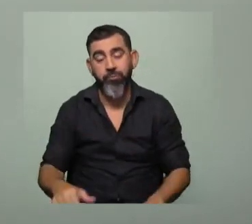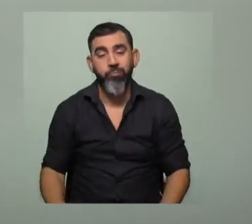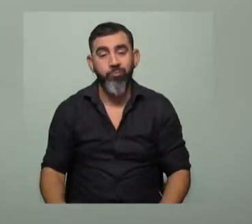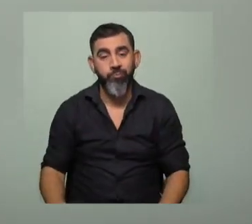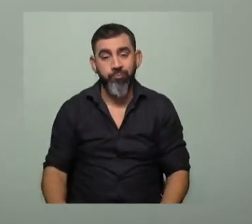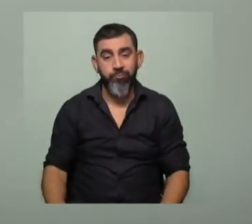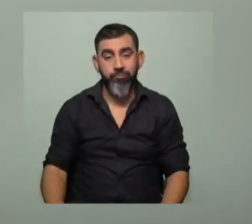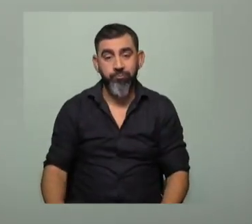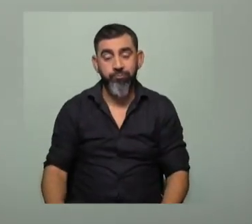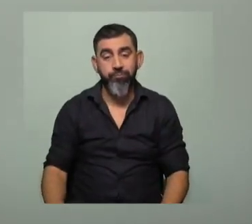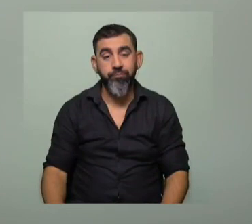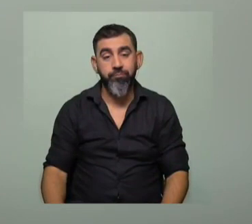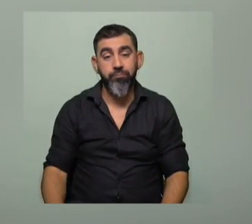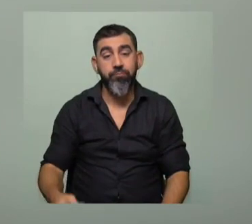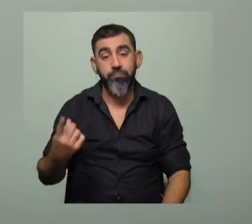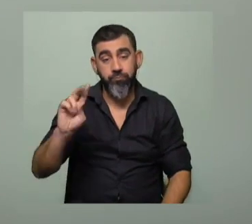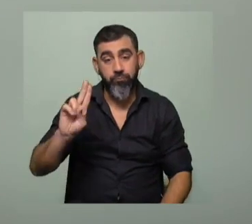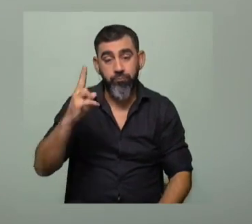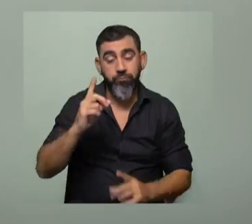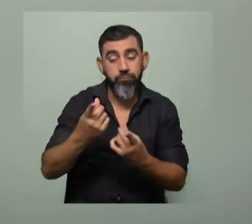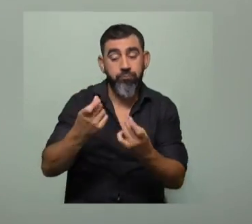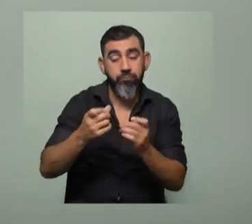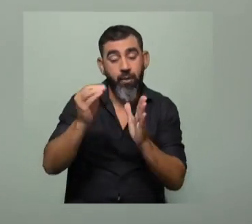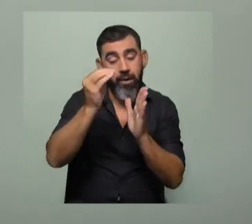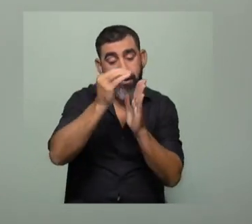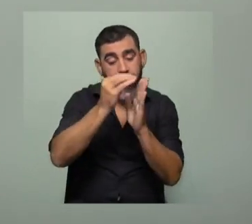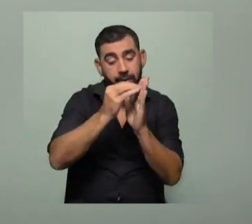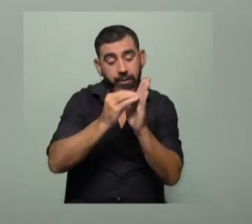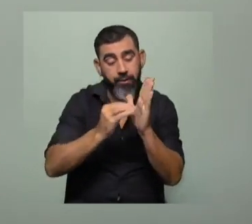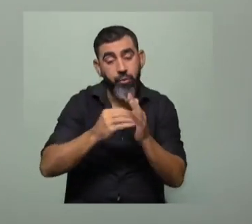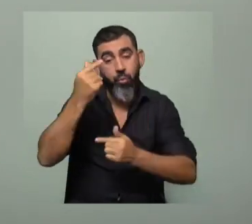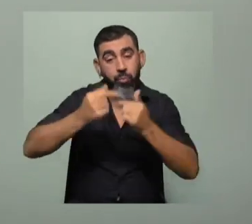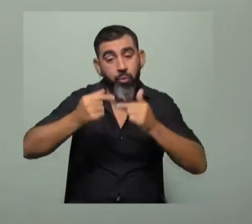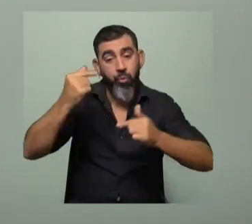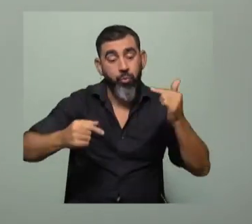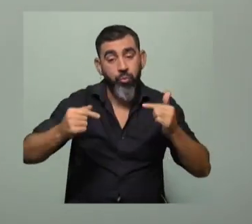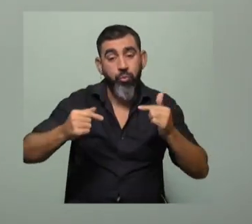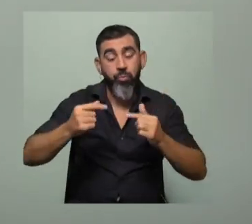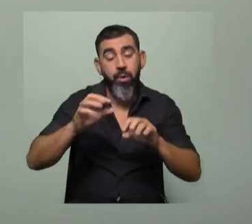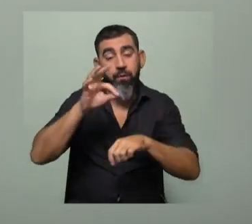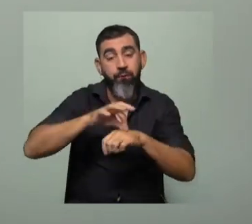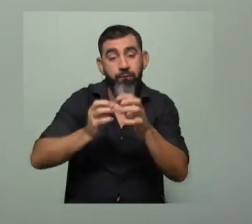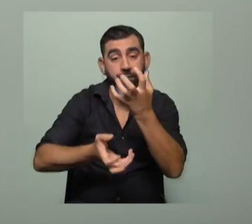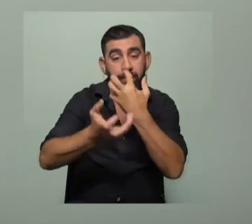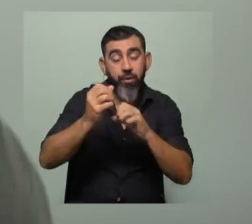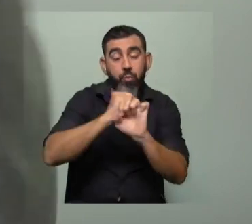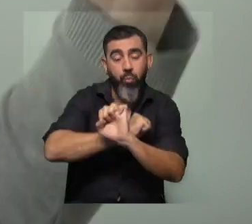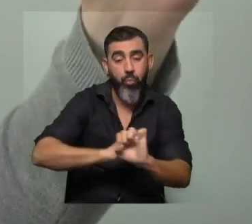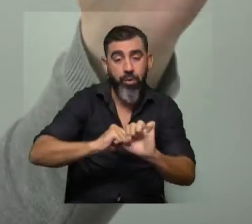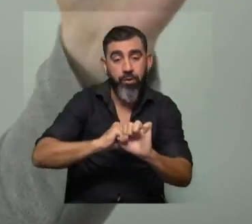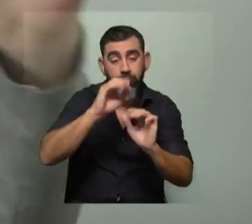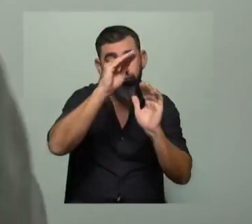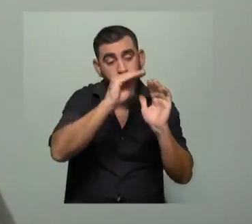Entonces lo que urge en Uruguay es tener registros de productos para que los veterinarios puedan tener en su